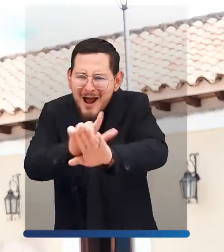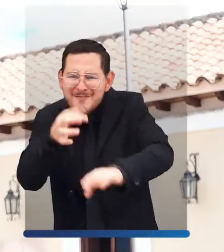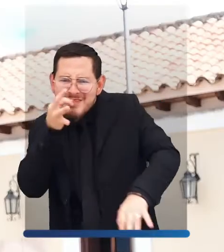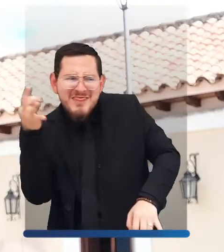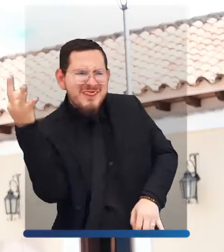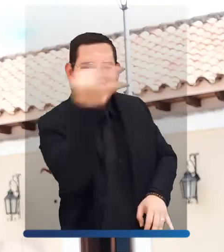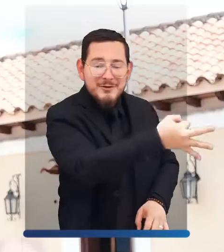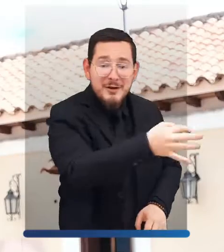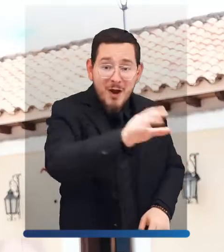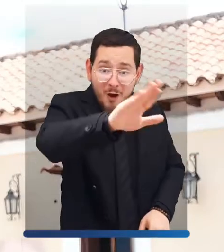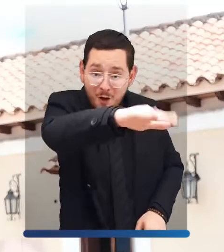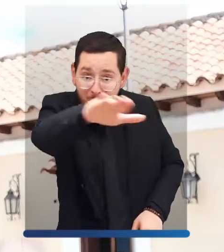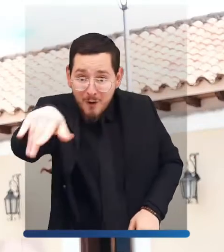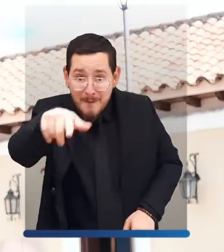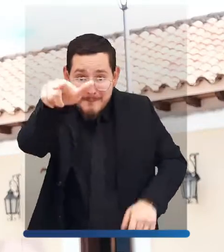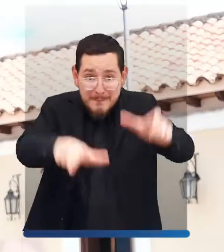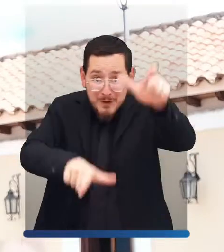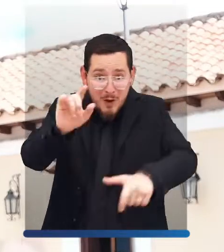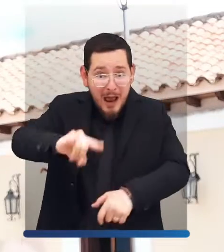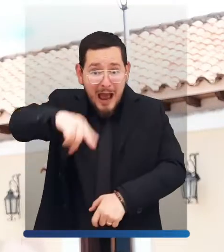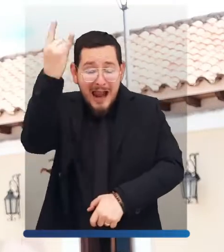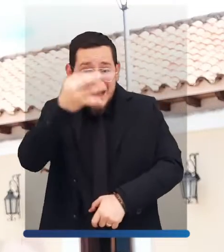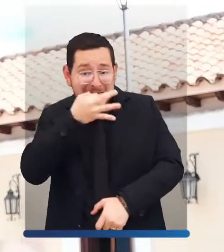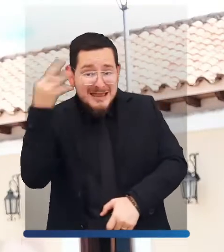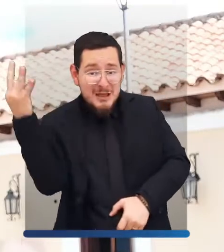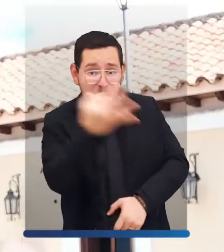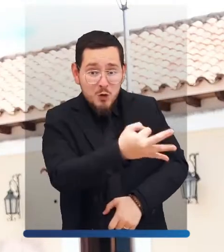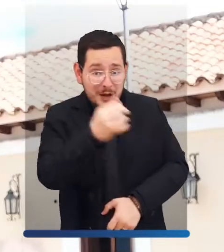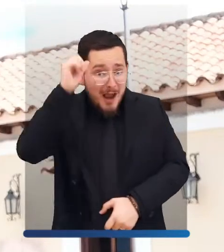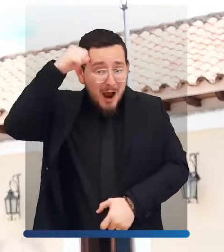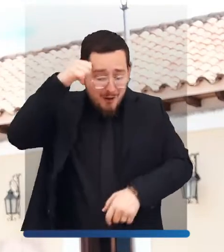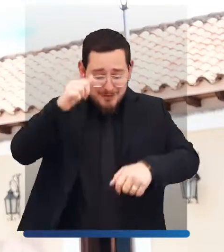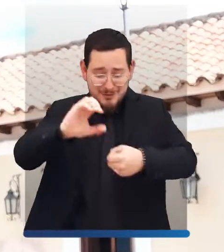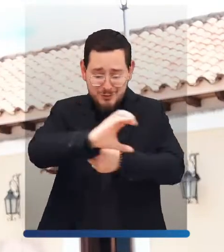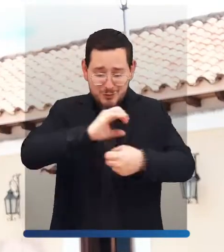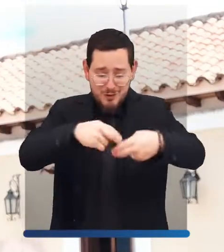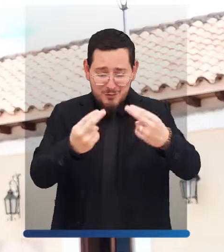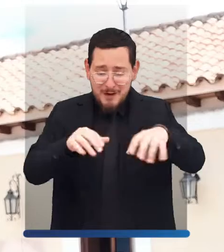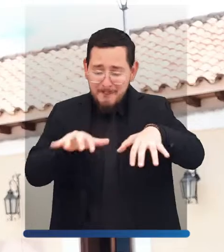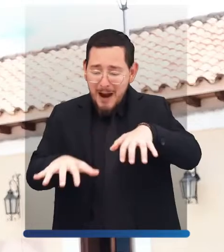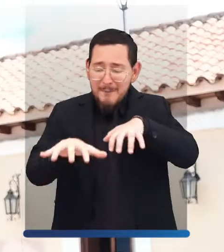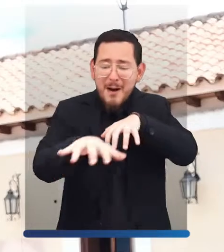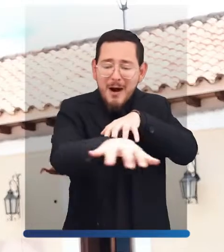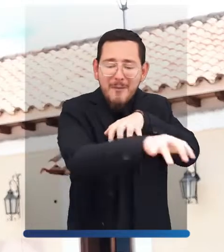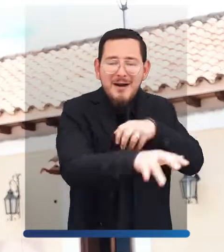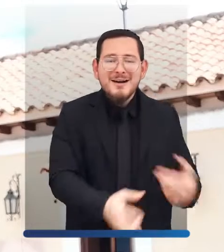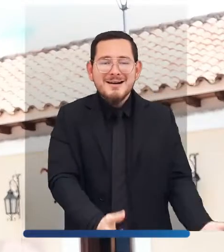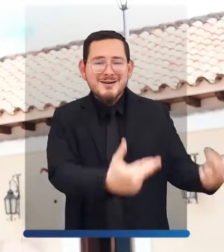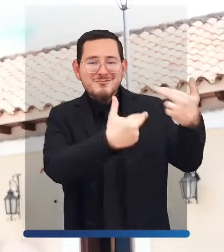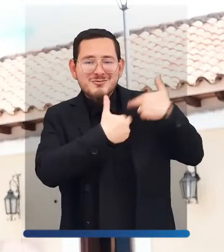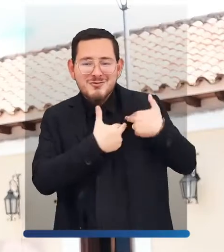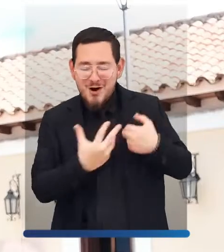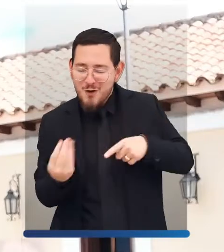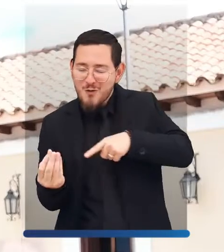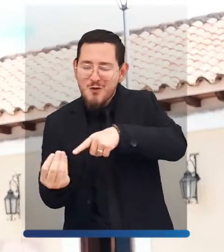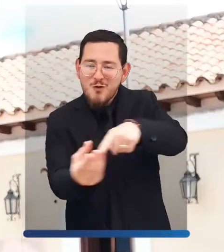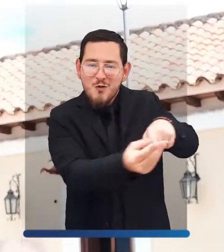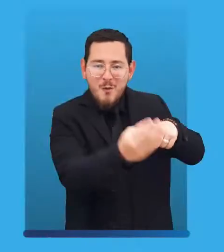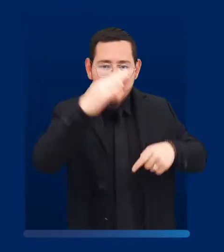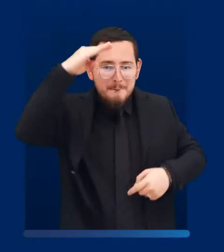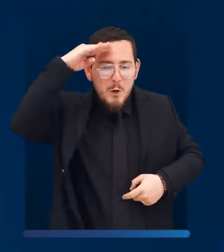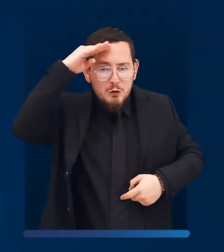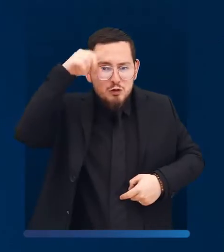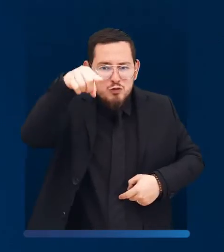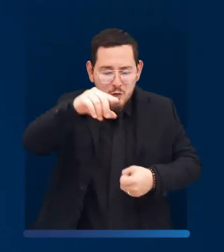Estamos a tu disposición para atender tus solicitudes y denuncias. Recuerda que cada sector tiene un cuadrante asignado para estar más cerca de ti.